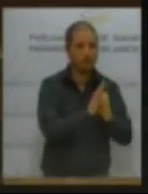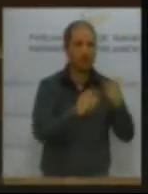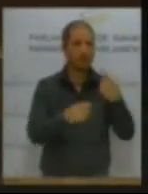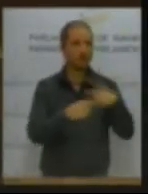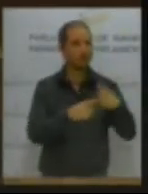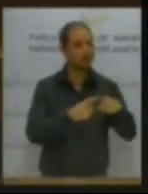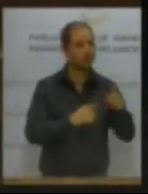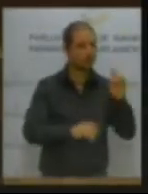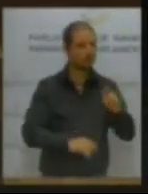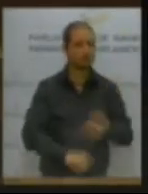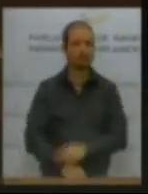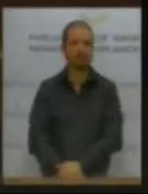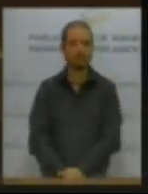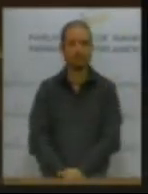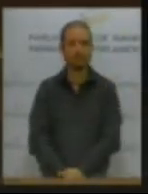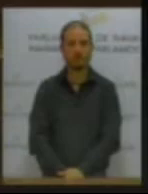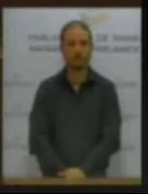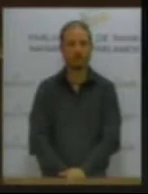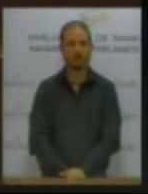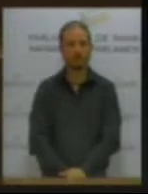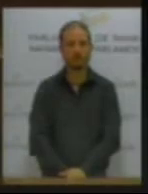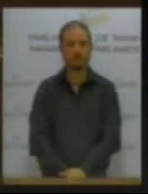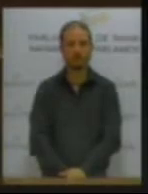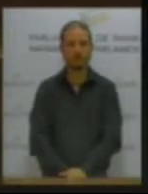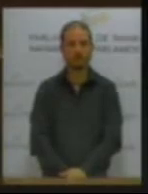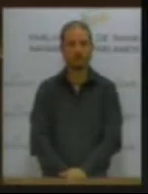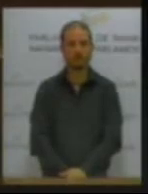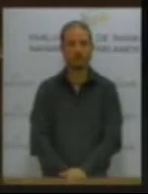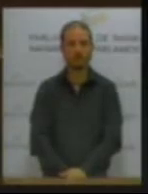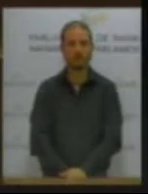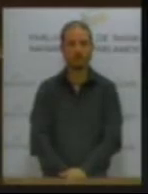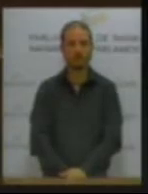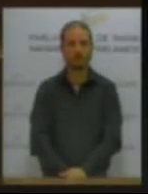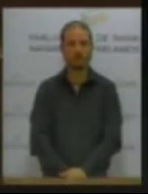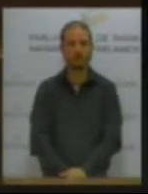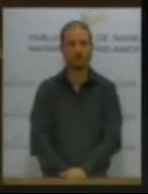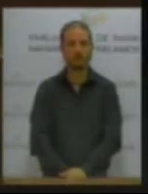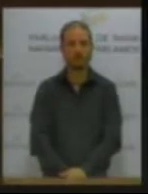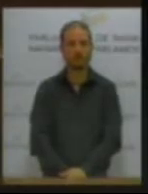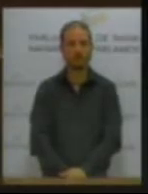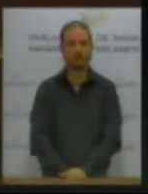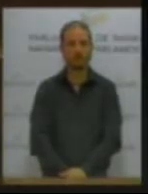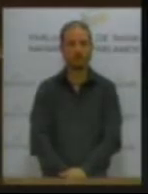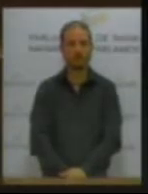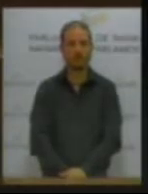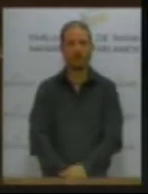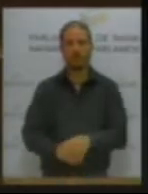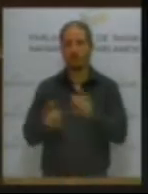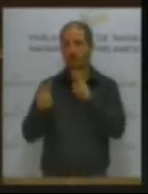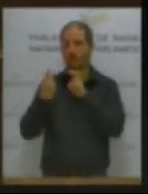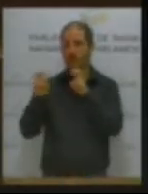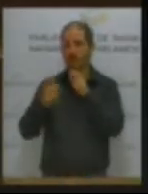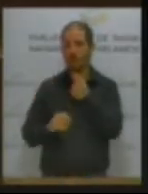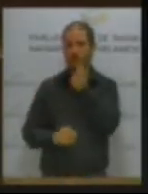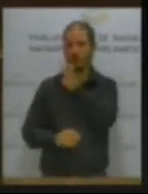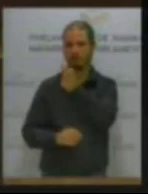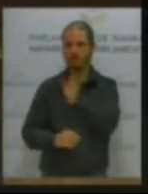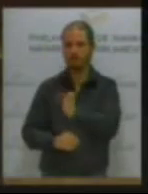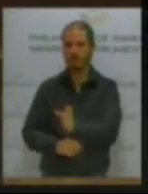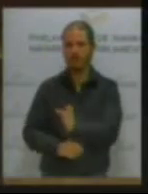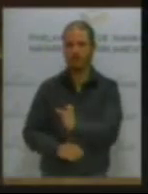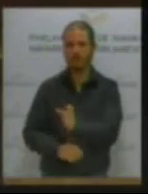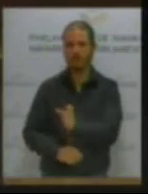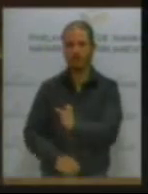respeto también al tema de los importes, ¿por qué